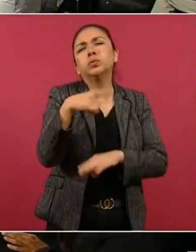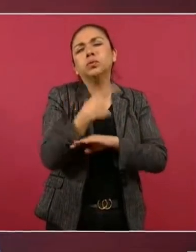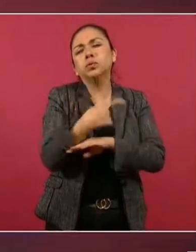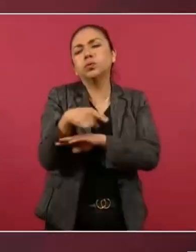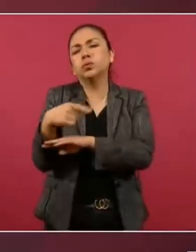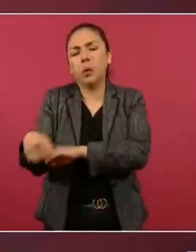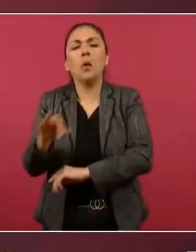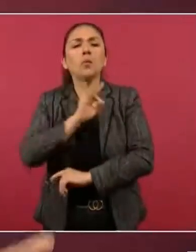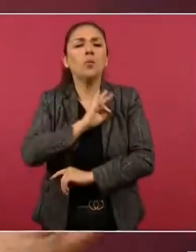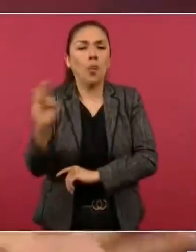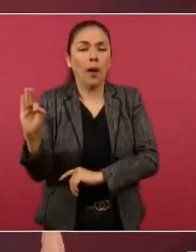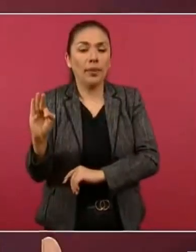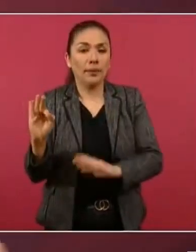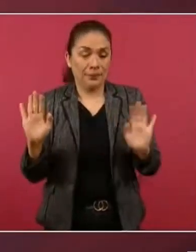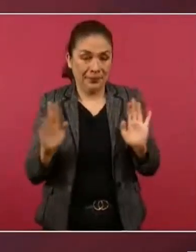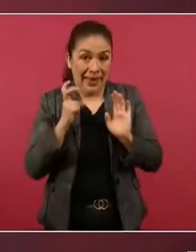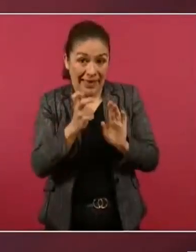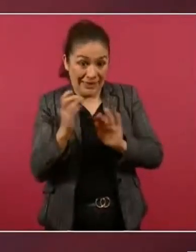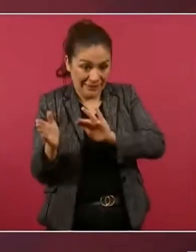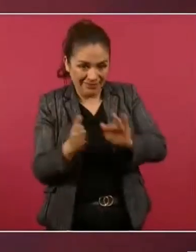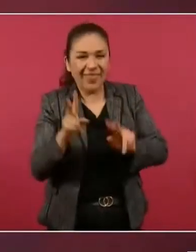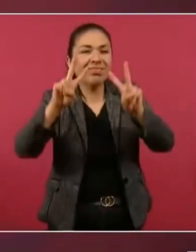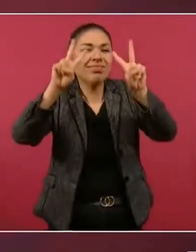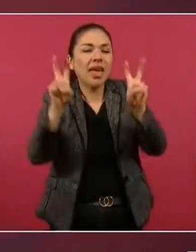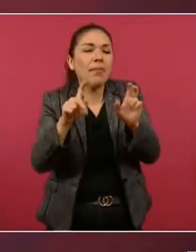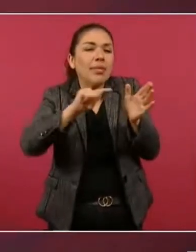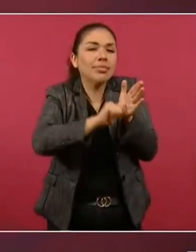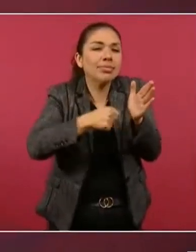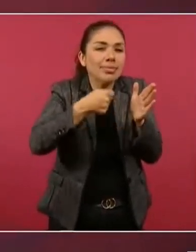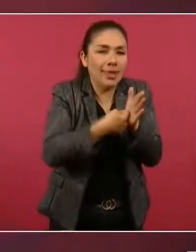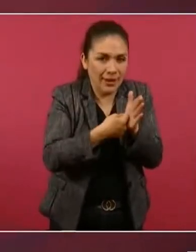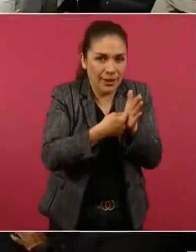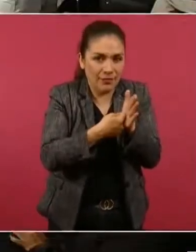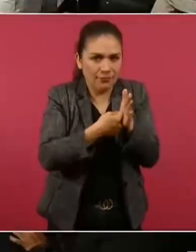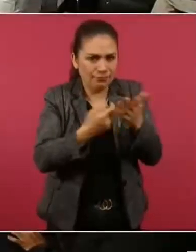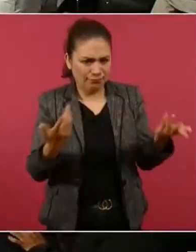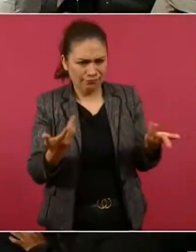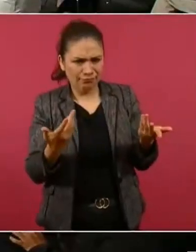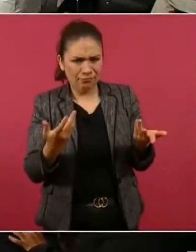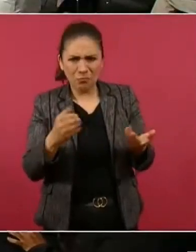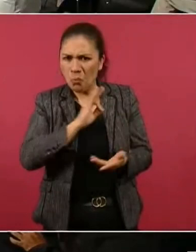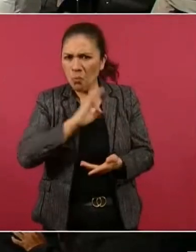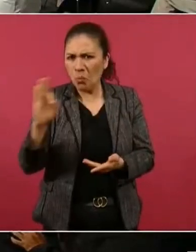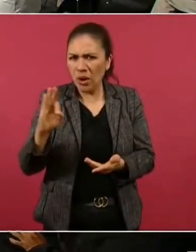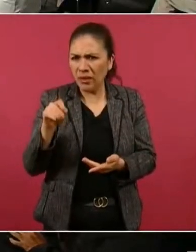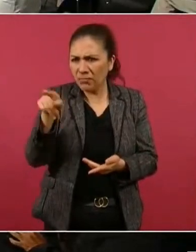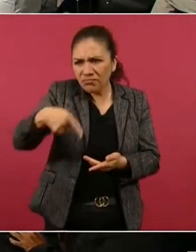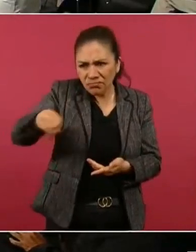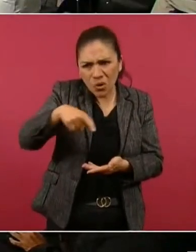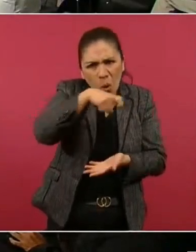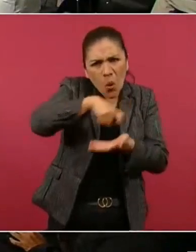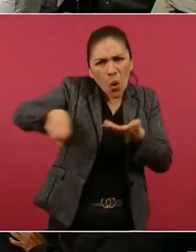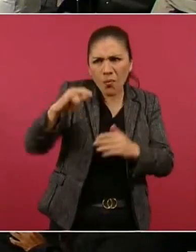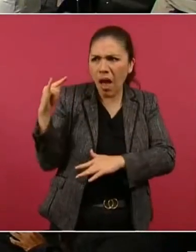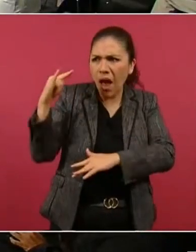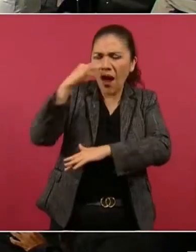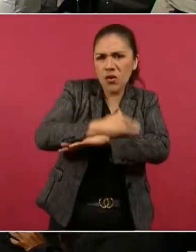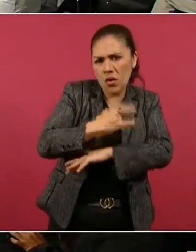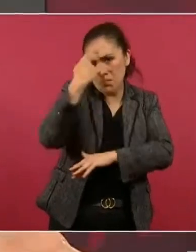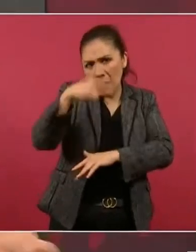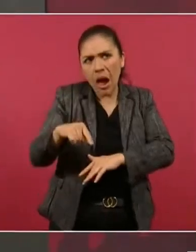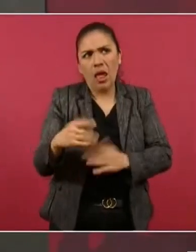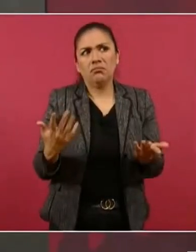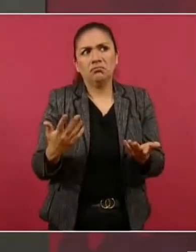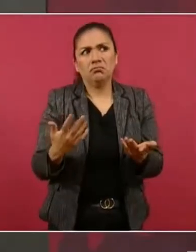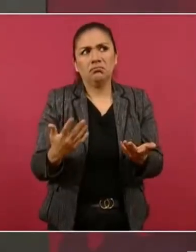Pero eso es en lo técnico, que no podían comprar un avión para 10,